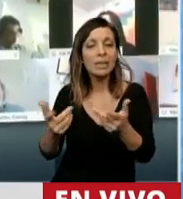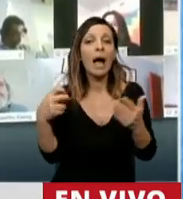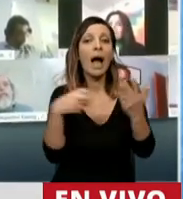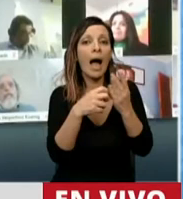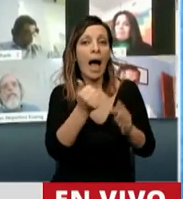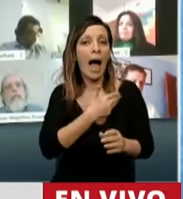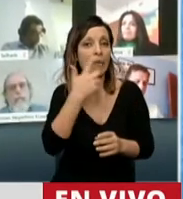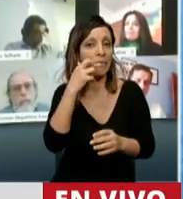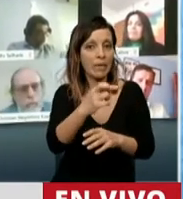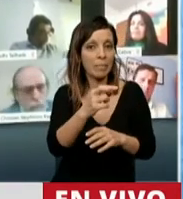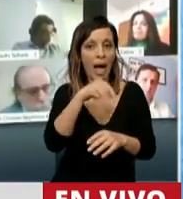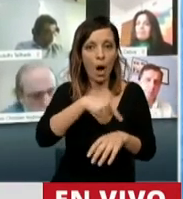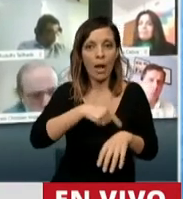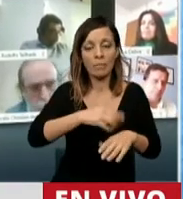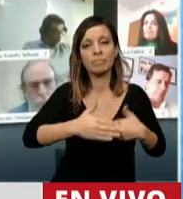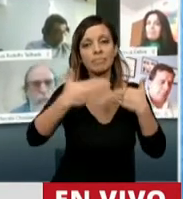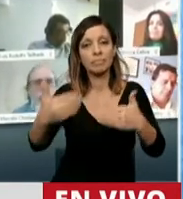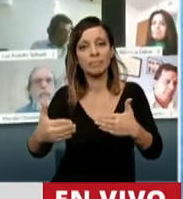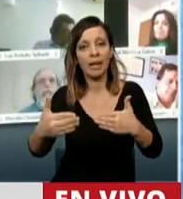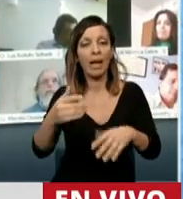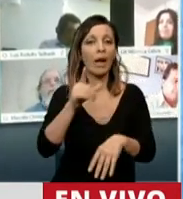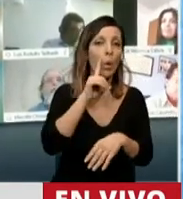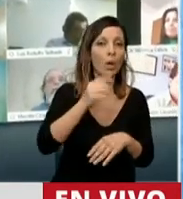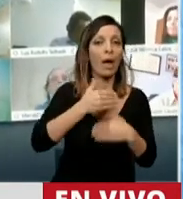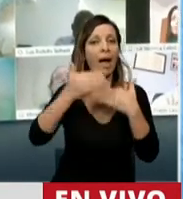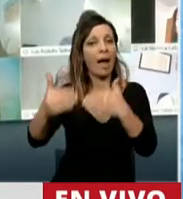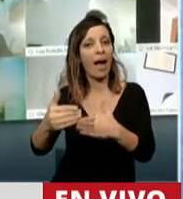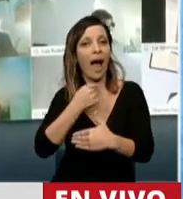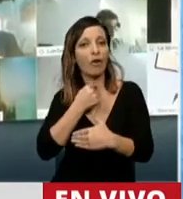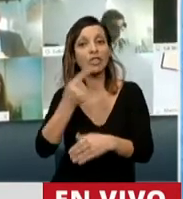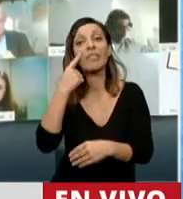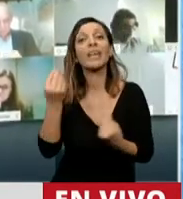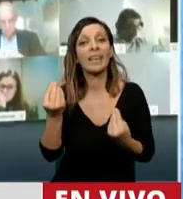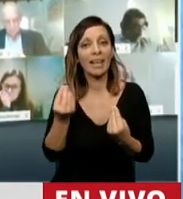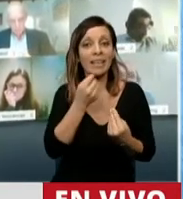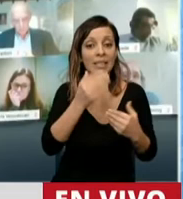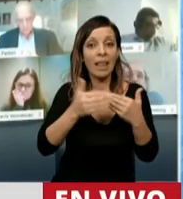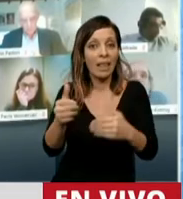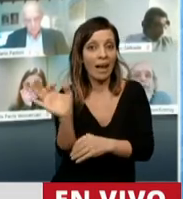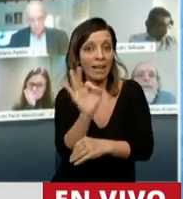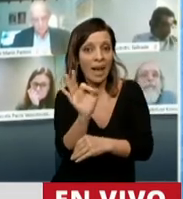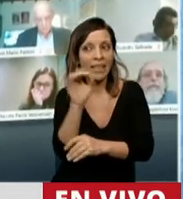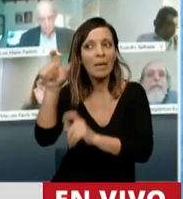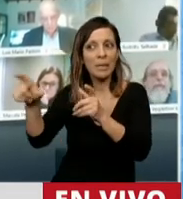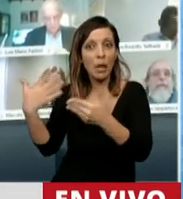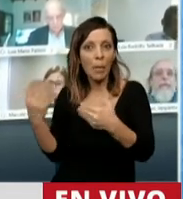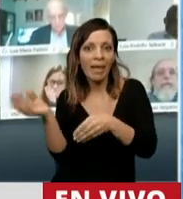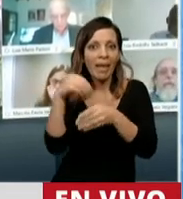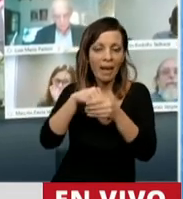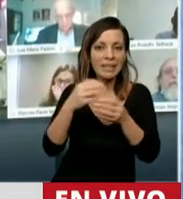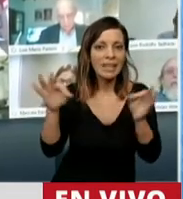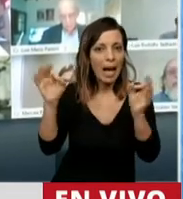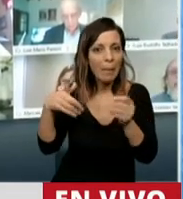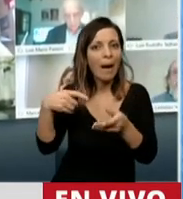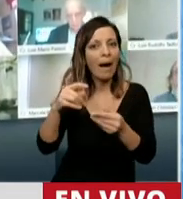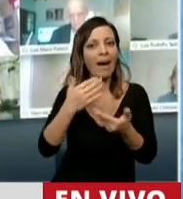recientemente corrió el vencimiento de julio-agosto. Fíjese que si no lo hubieran corrido, las personas humanas hubieran entrado. Con esta